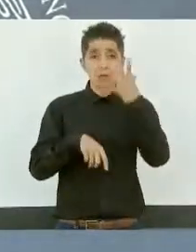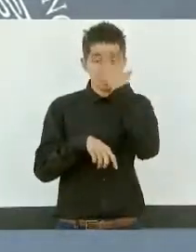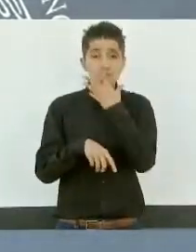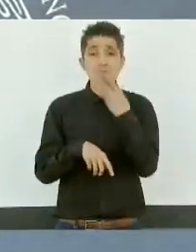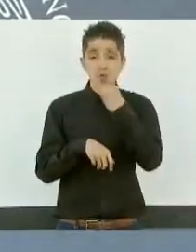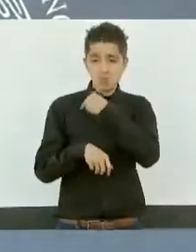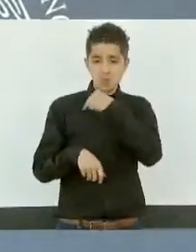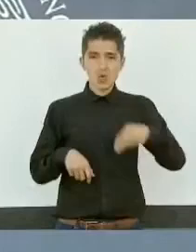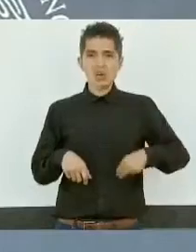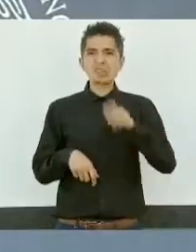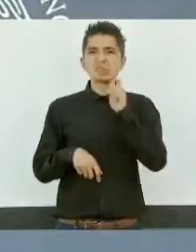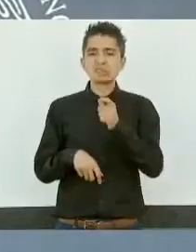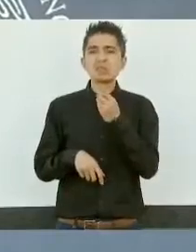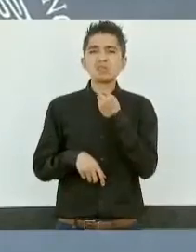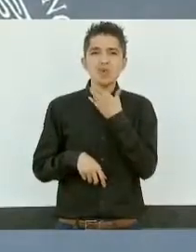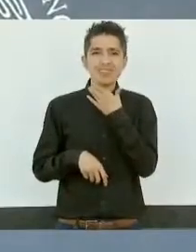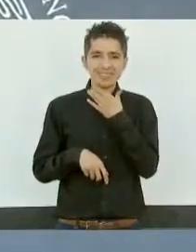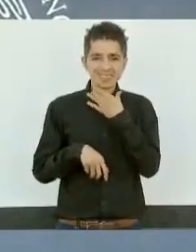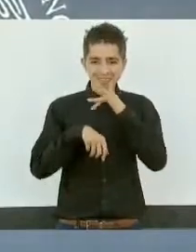municipio de Cotija,